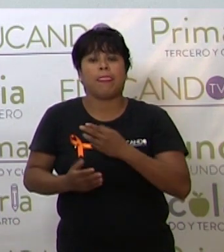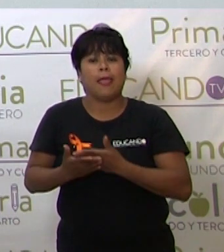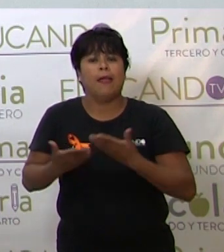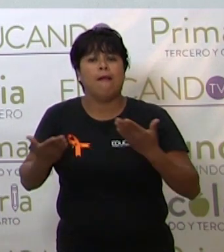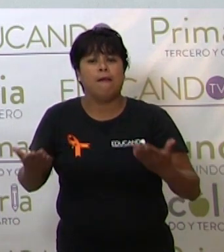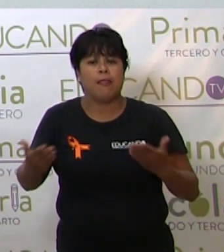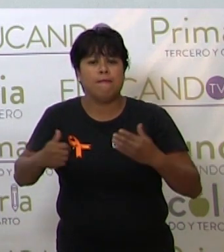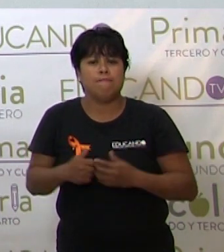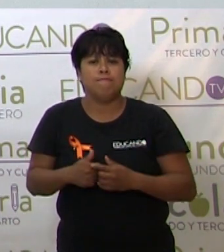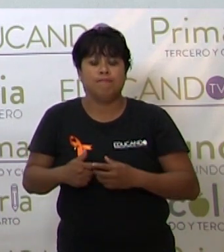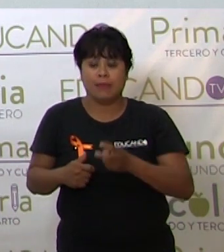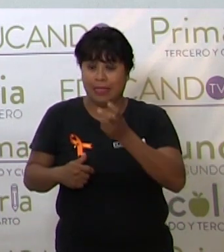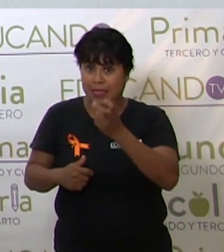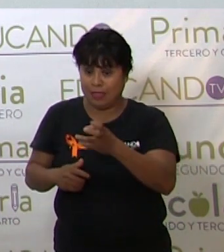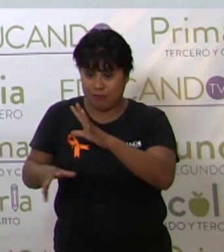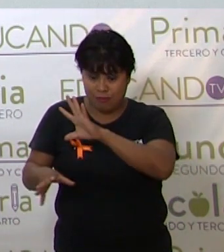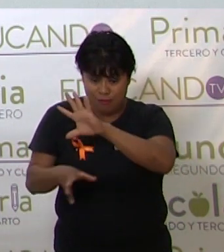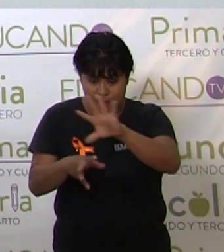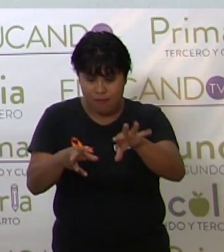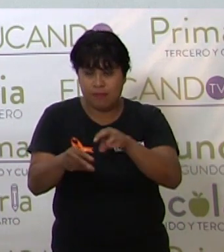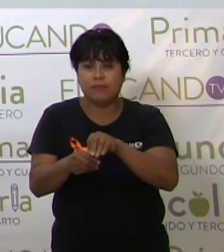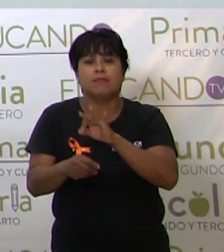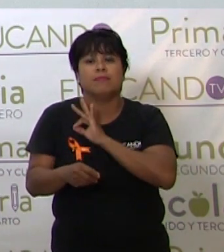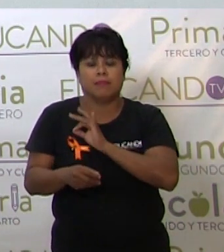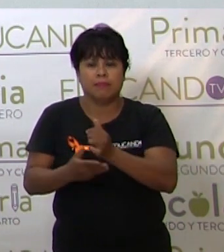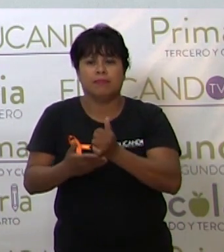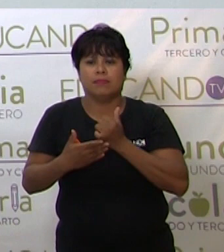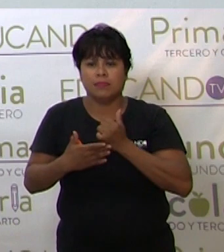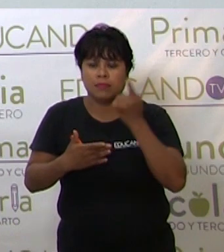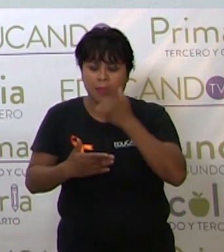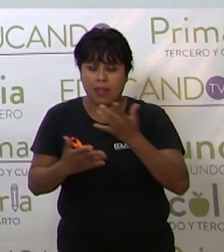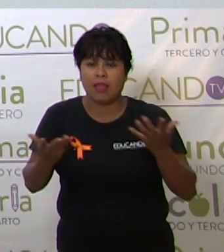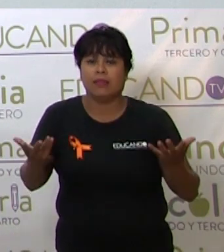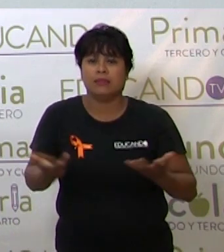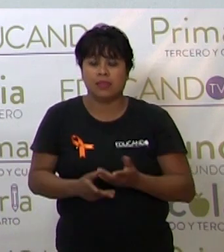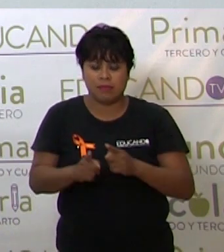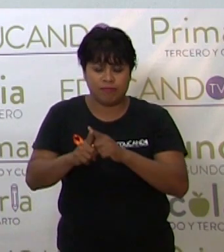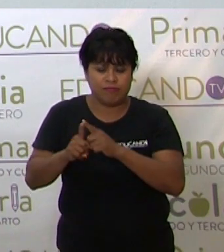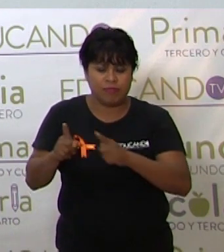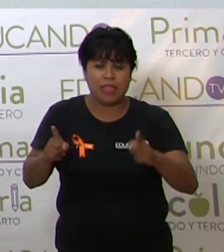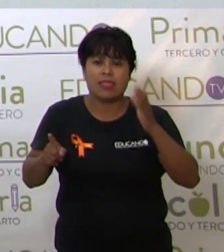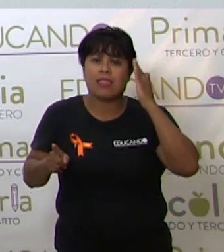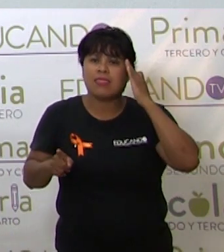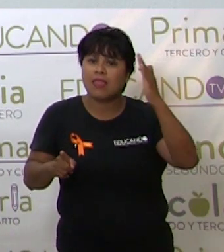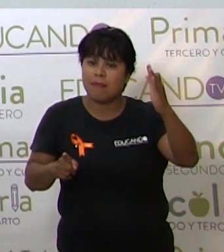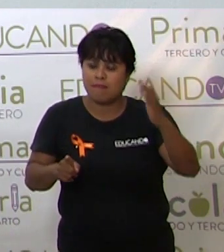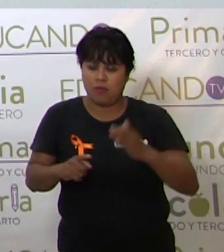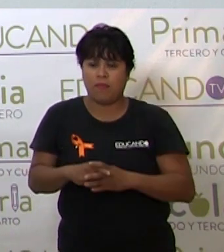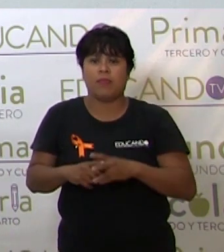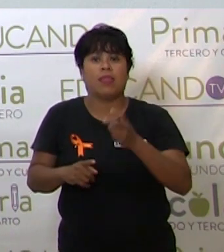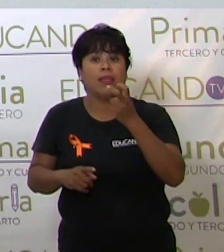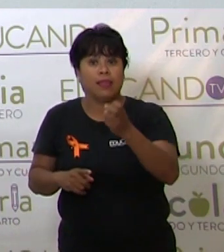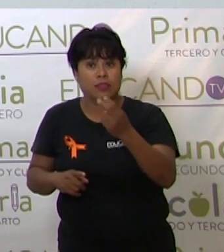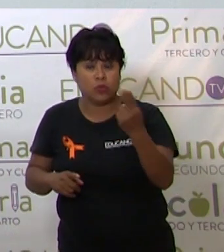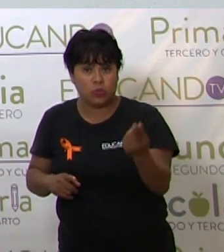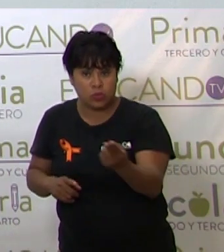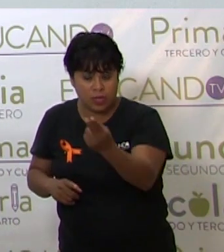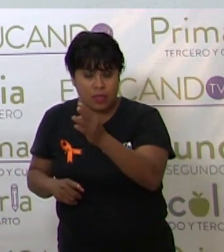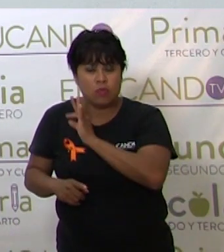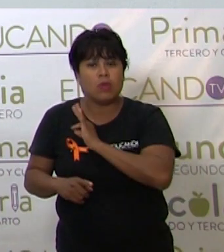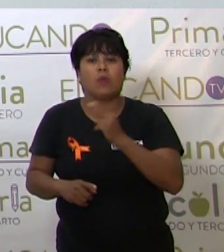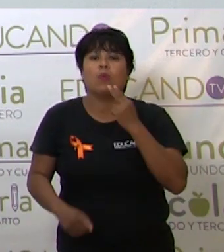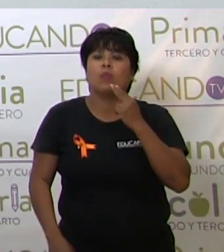ahora esto nos va a ayudar a construir una línea de tiempo la cual ustedes pueden